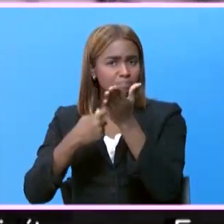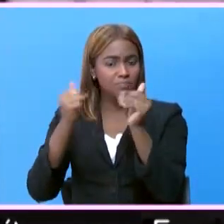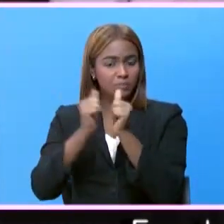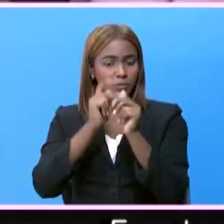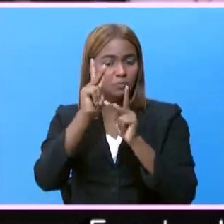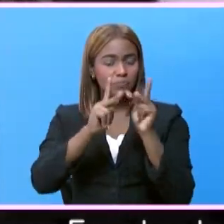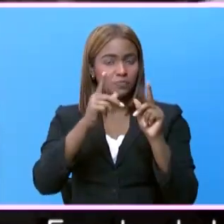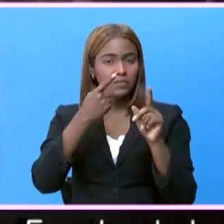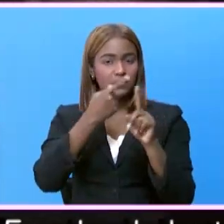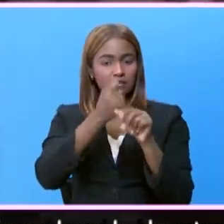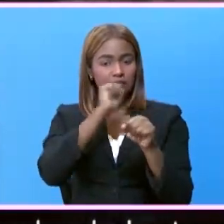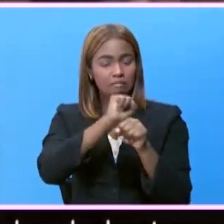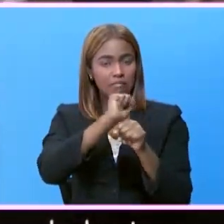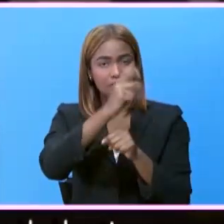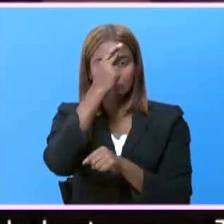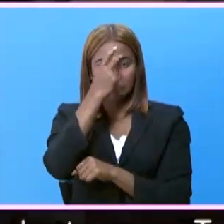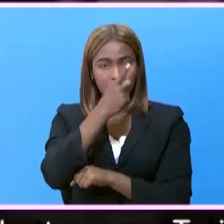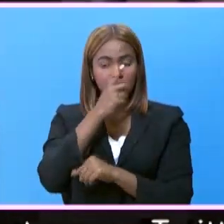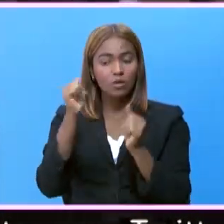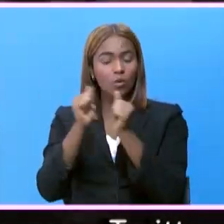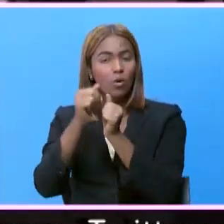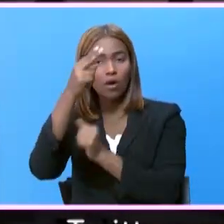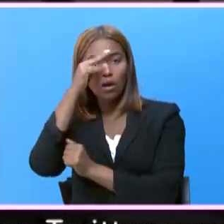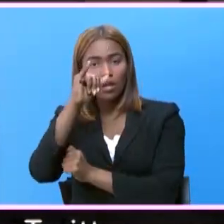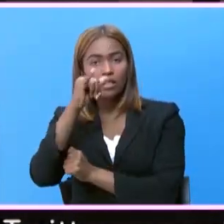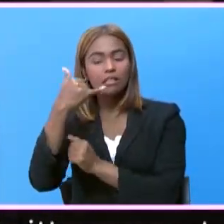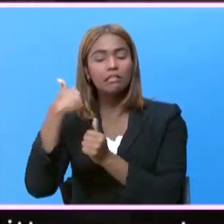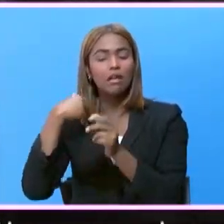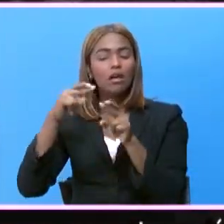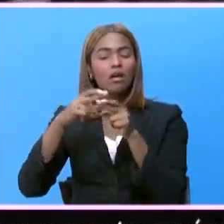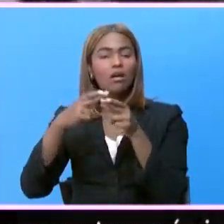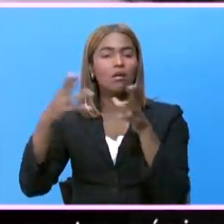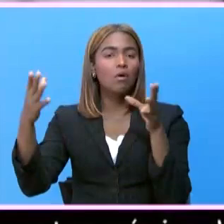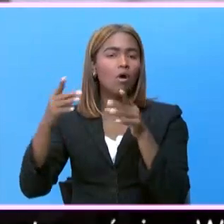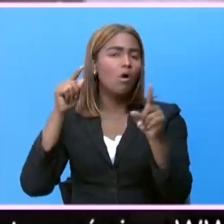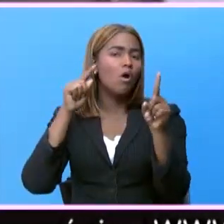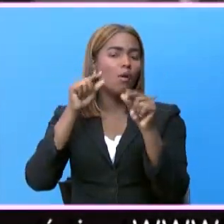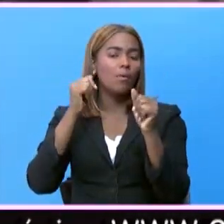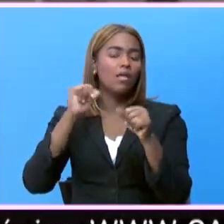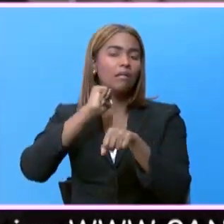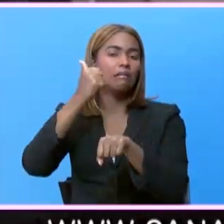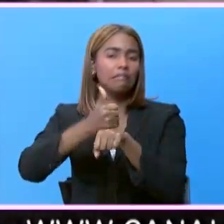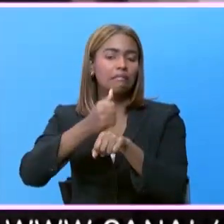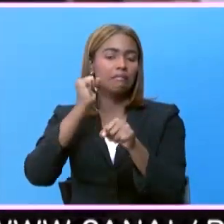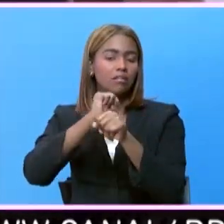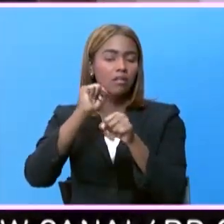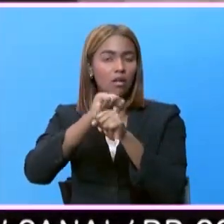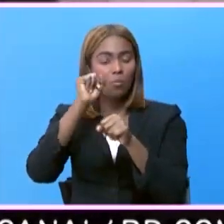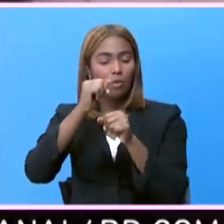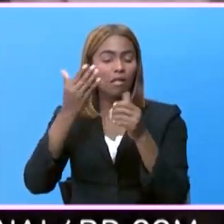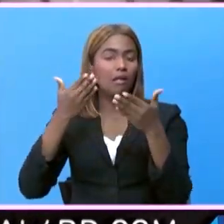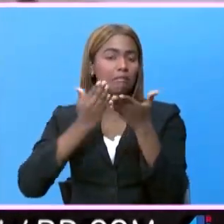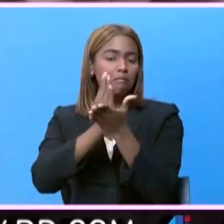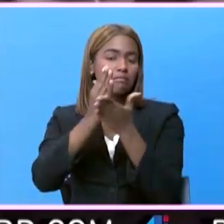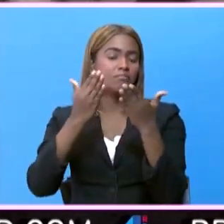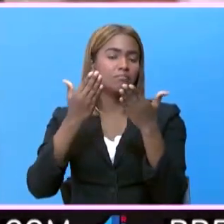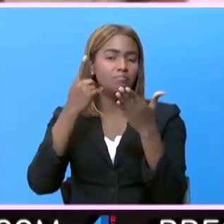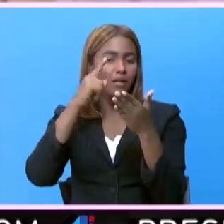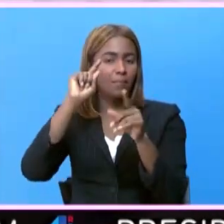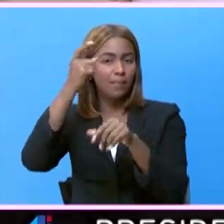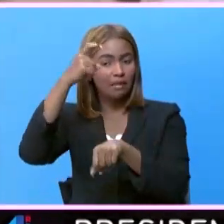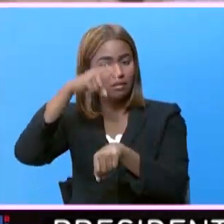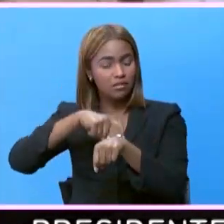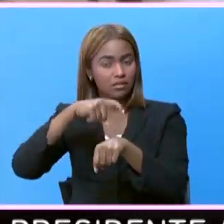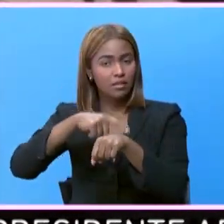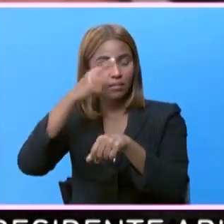autoridades dominicanas y haitianas, se llevó a cabo un encuentro con miras a establecer un plan piloto que daría paso en una primera